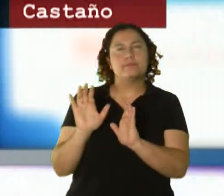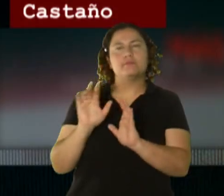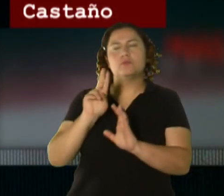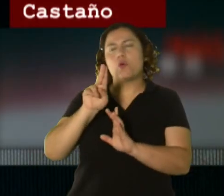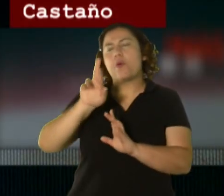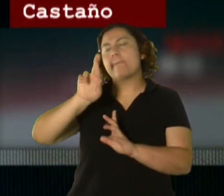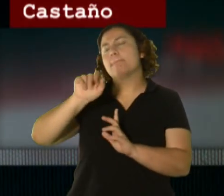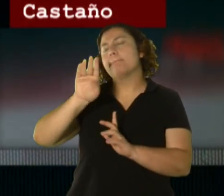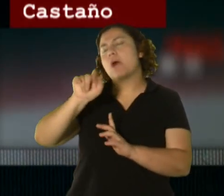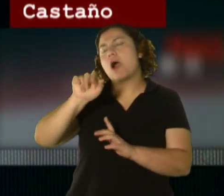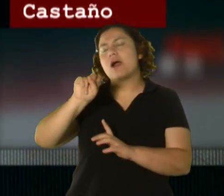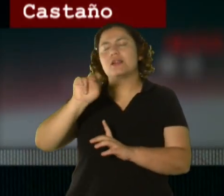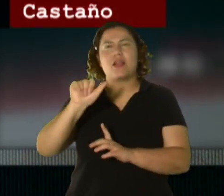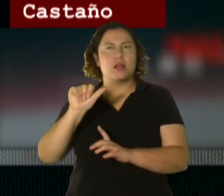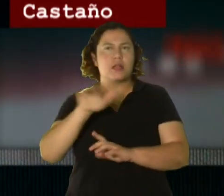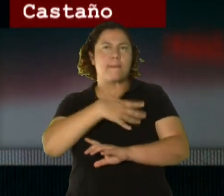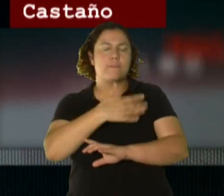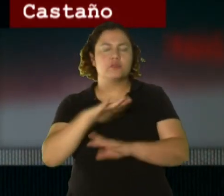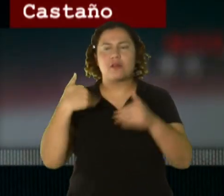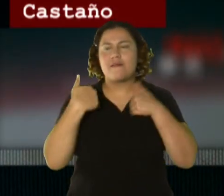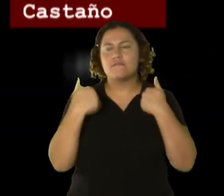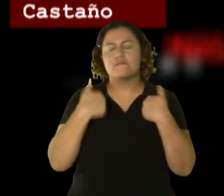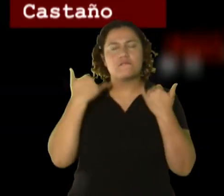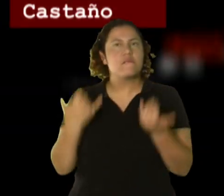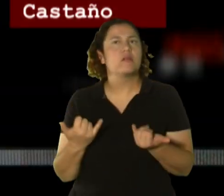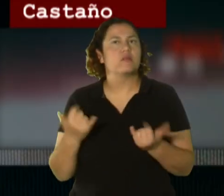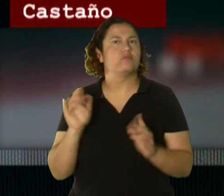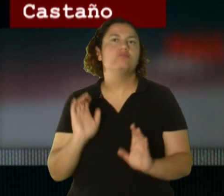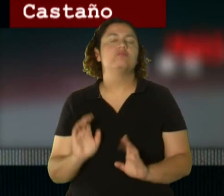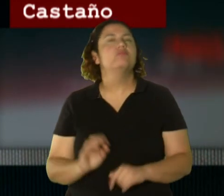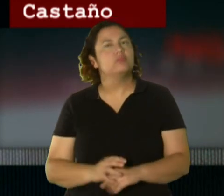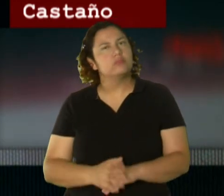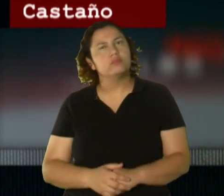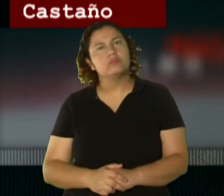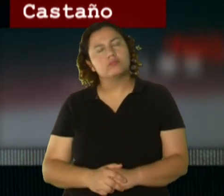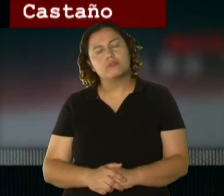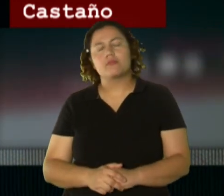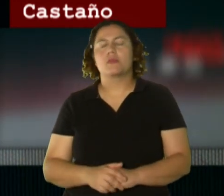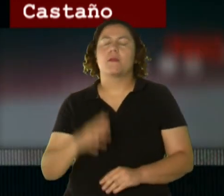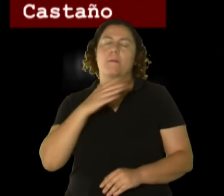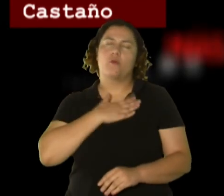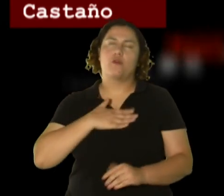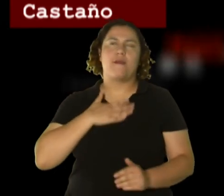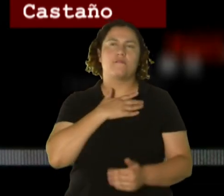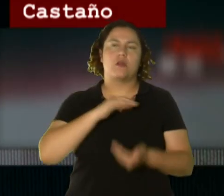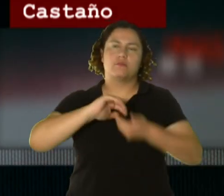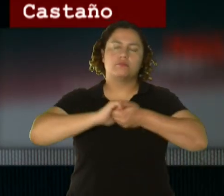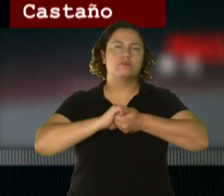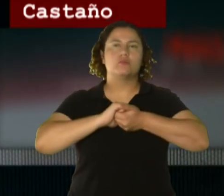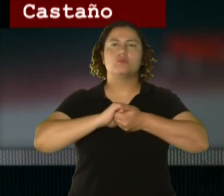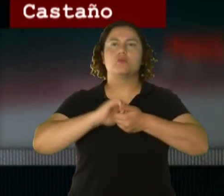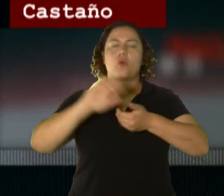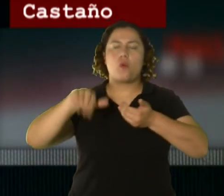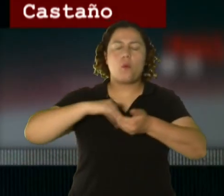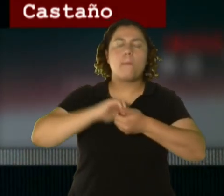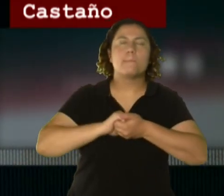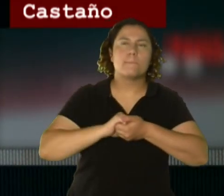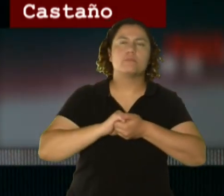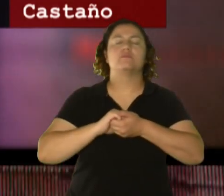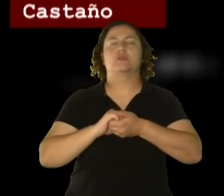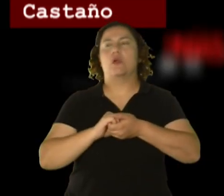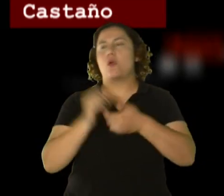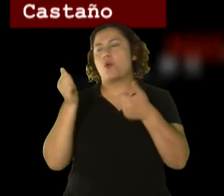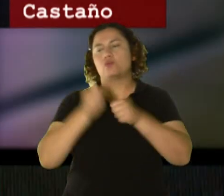la música de los jóvenes hoy en día. Así que, coopere, alguna información que conduzca